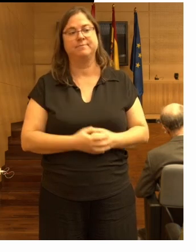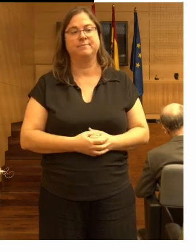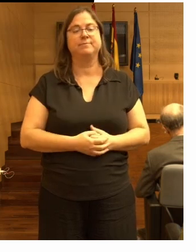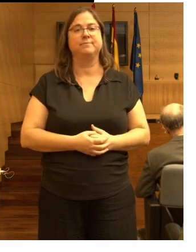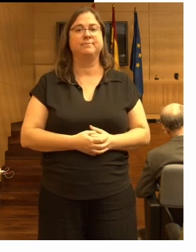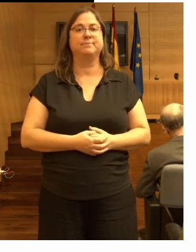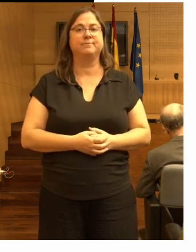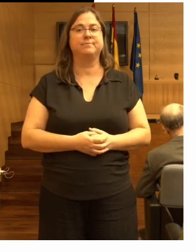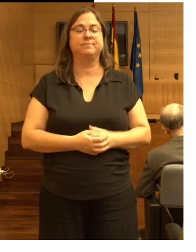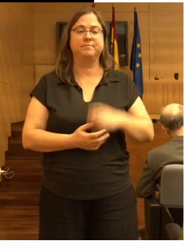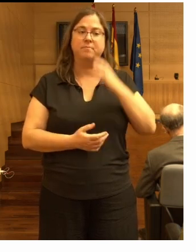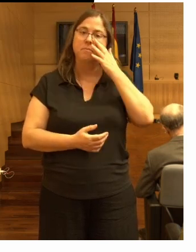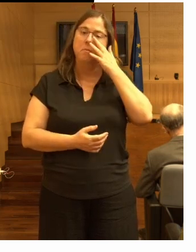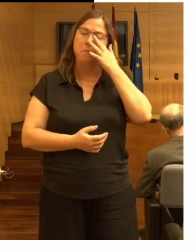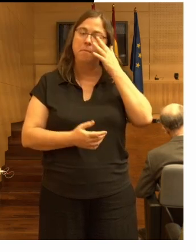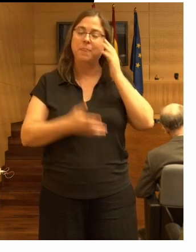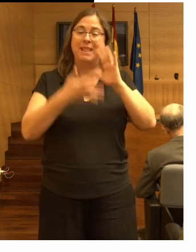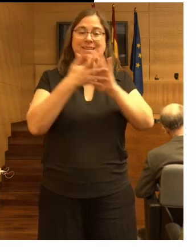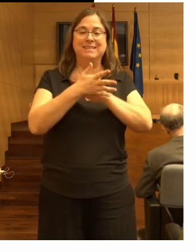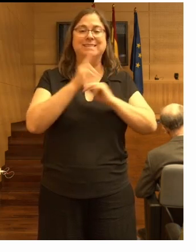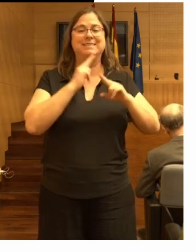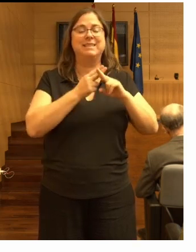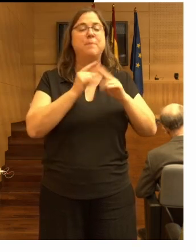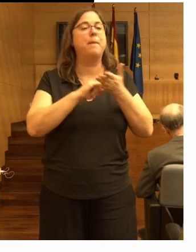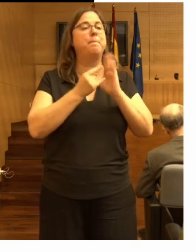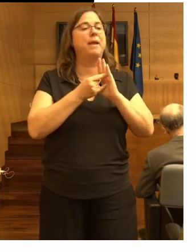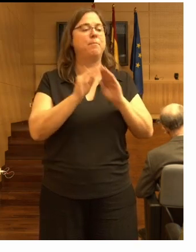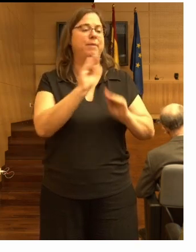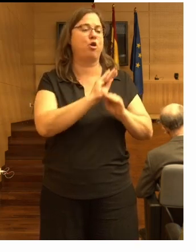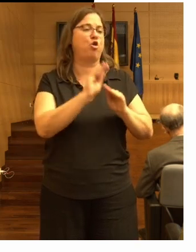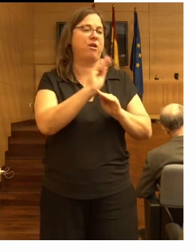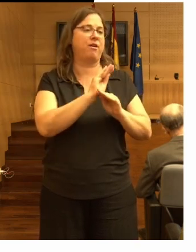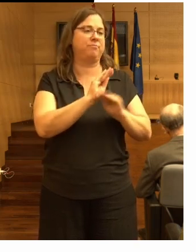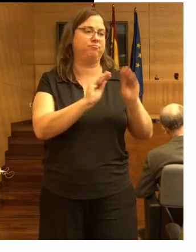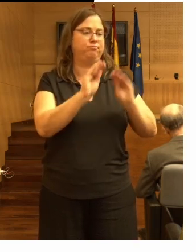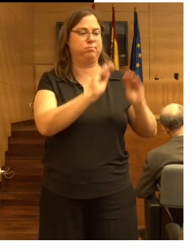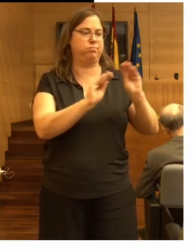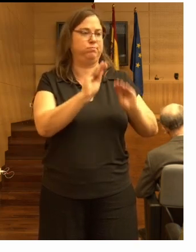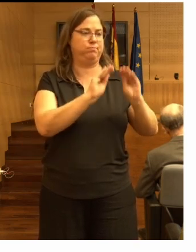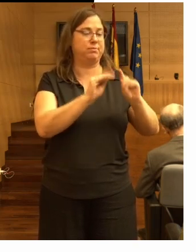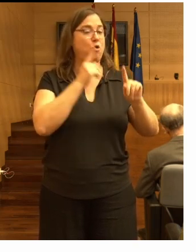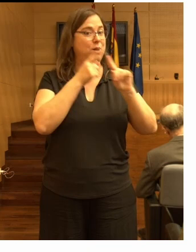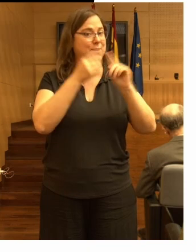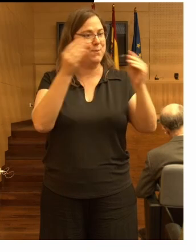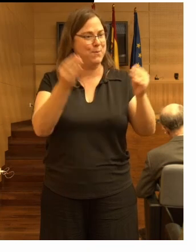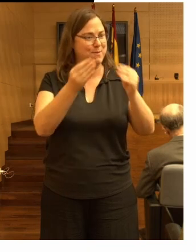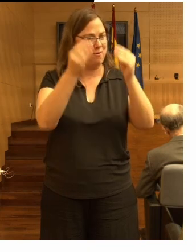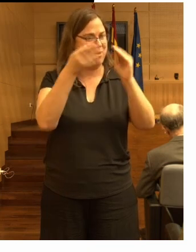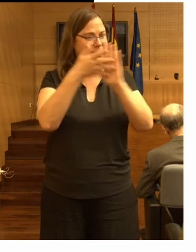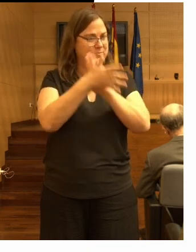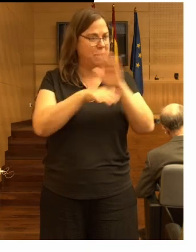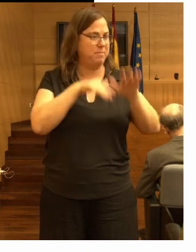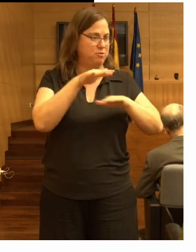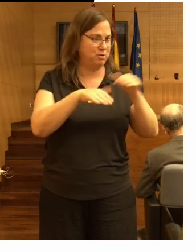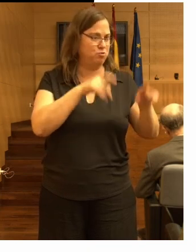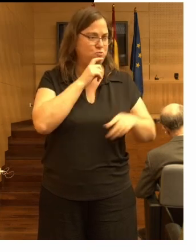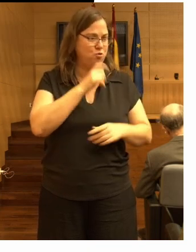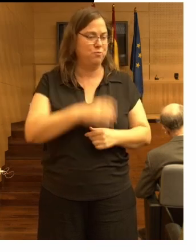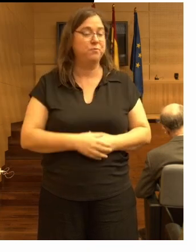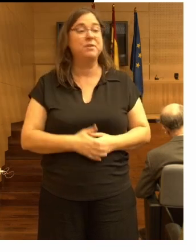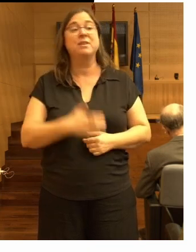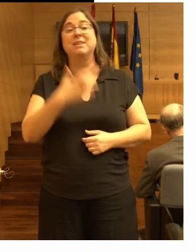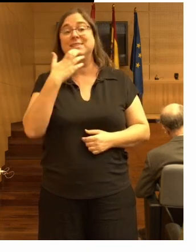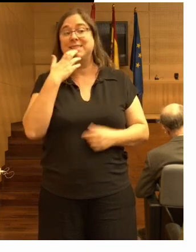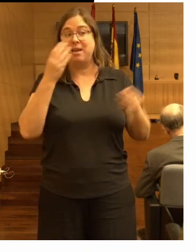les dan lo que llamamos un plan correctivo para mejorar y si no